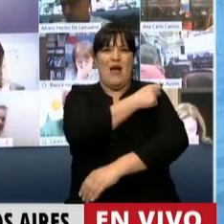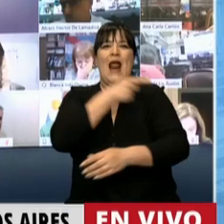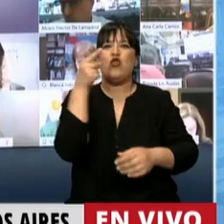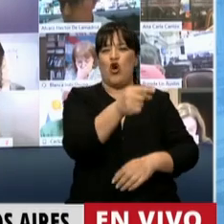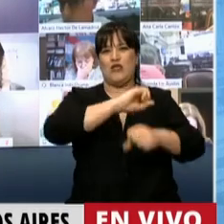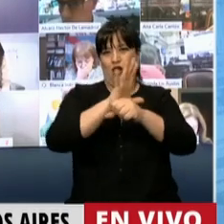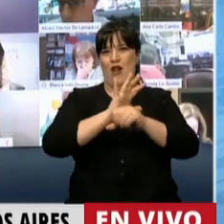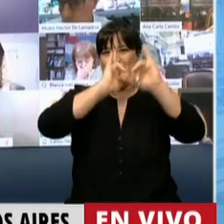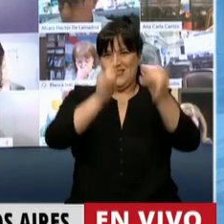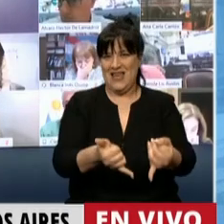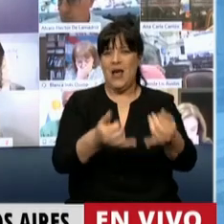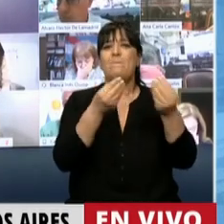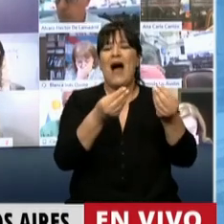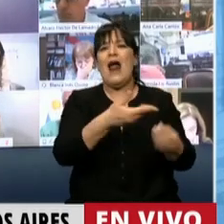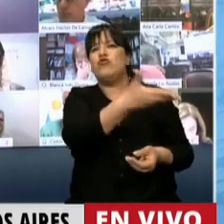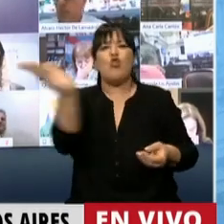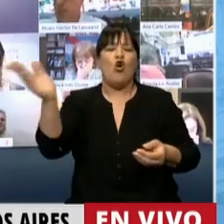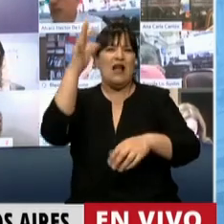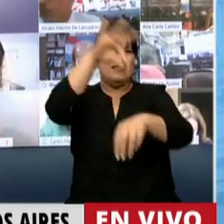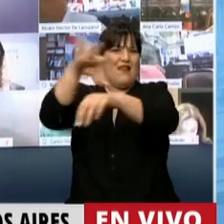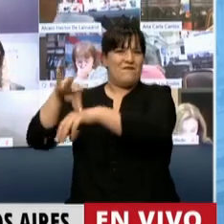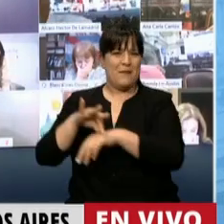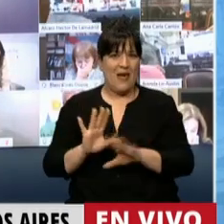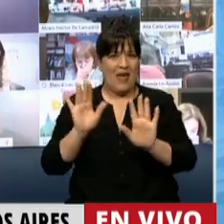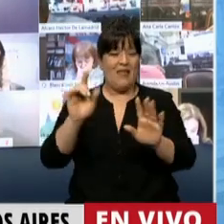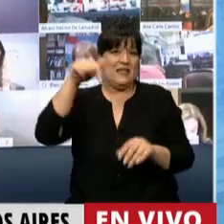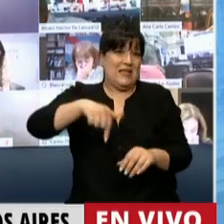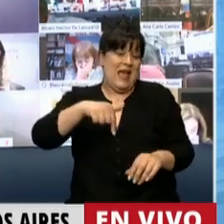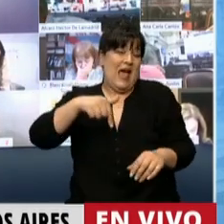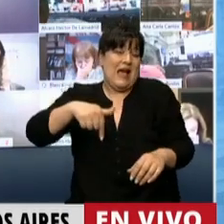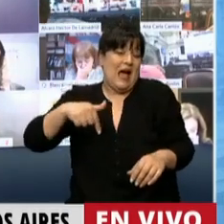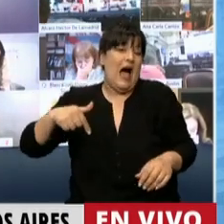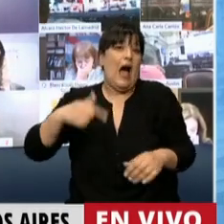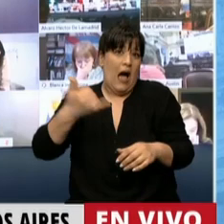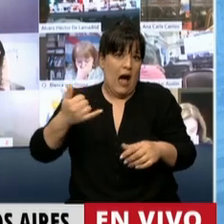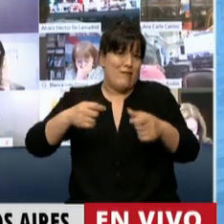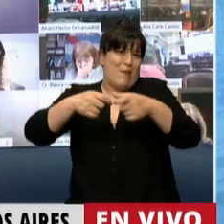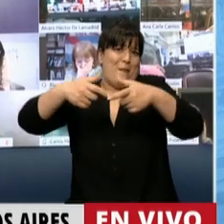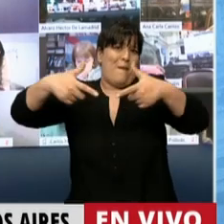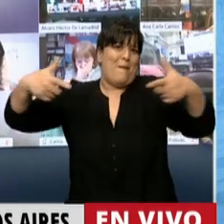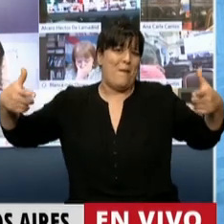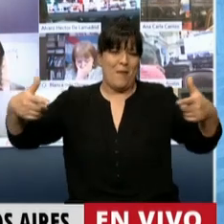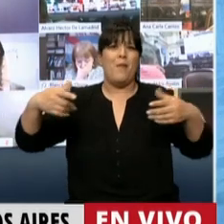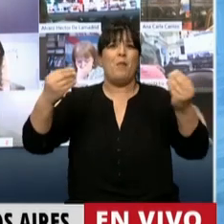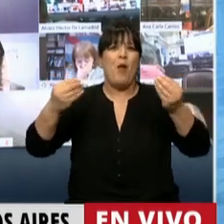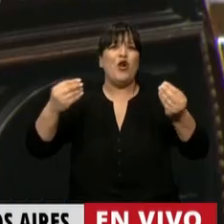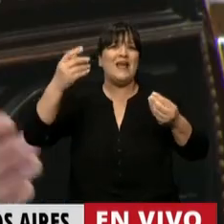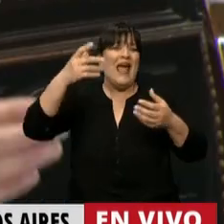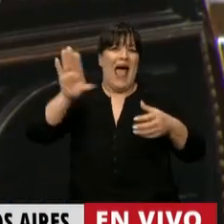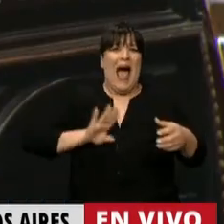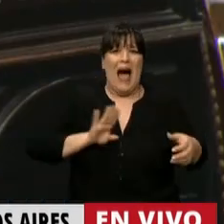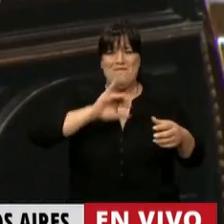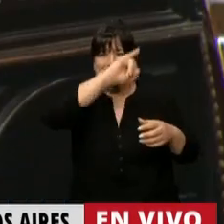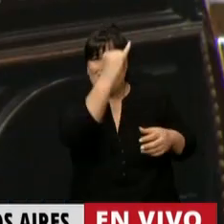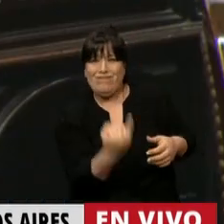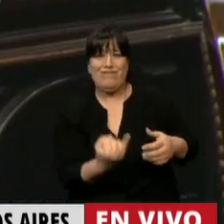el coronavirus y para todas las enfermedades que caen sobre nuestra población, cada vez más hambreada, cada vez más desnutrida, cada vez más